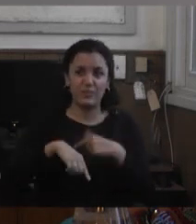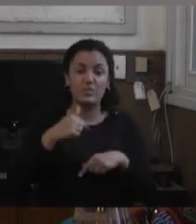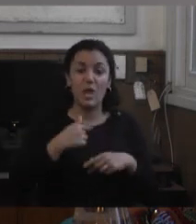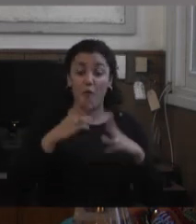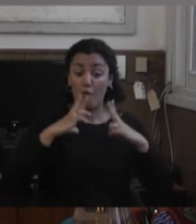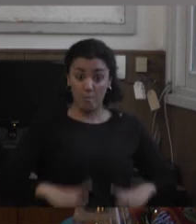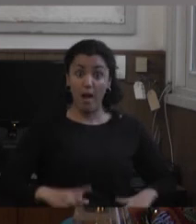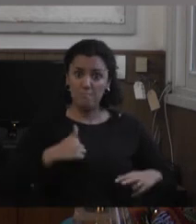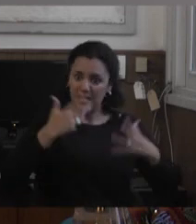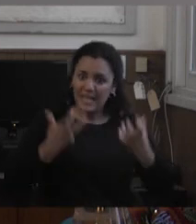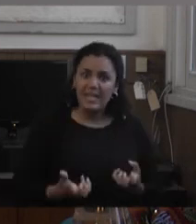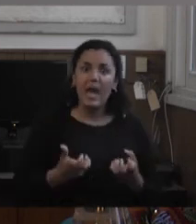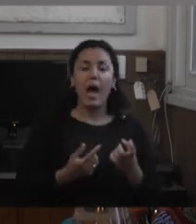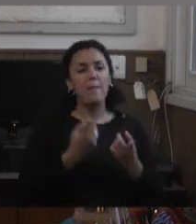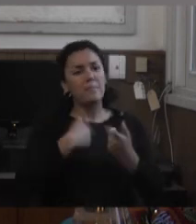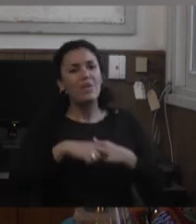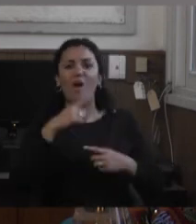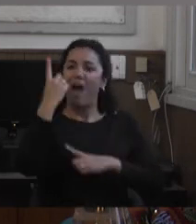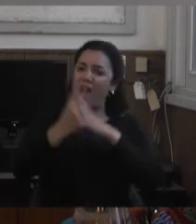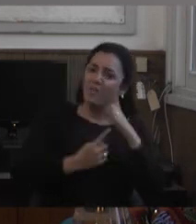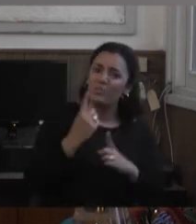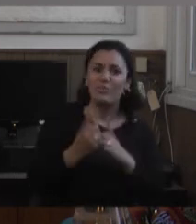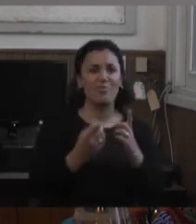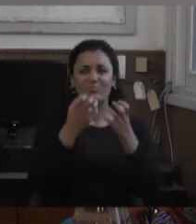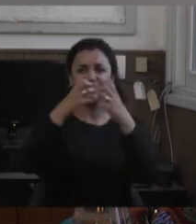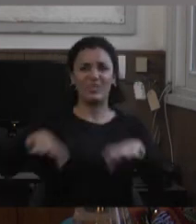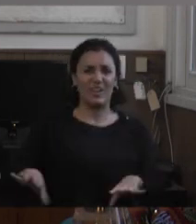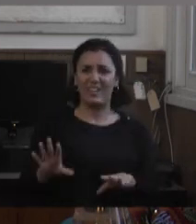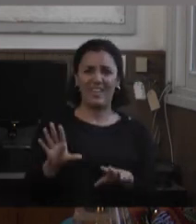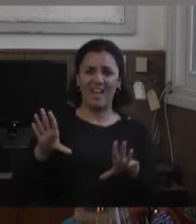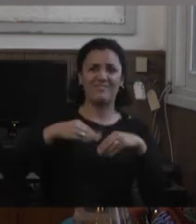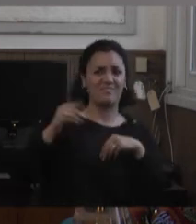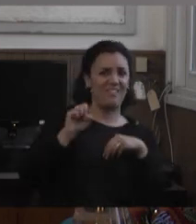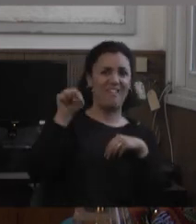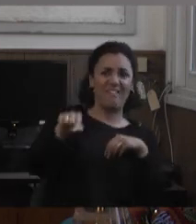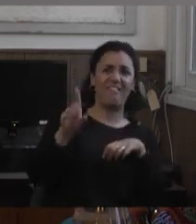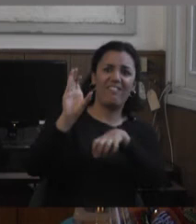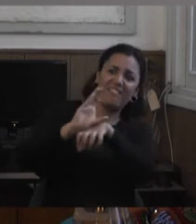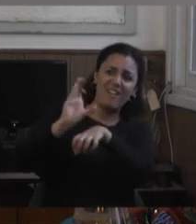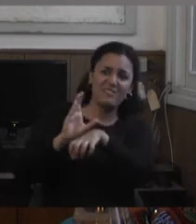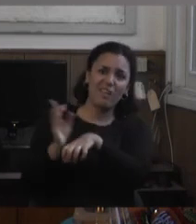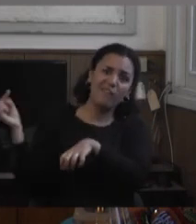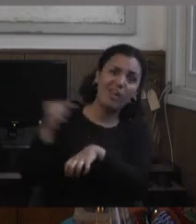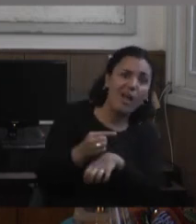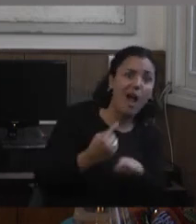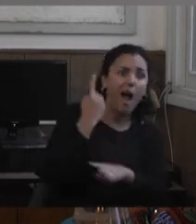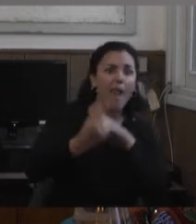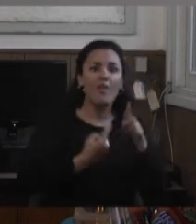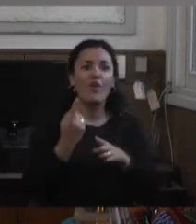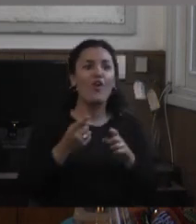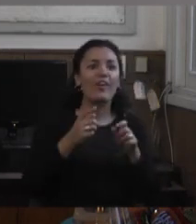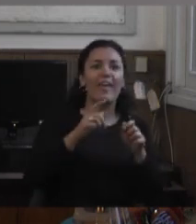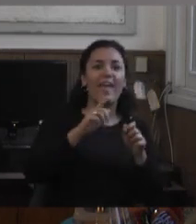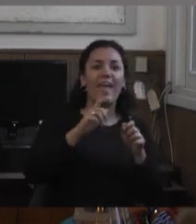pocos docentes aceptaron esta invitación de ir a participar en esa clase con algo que obture o que